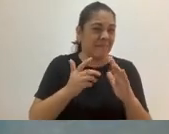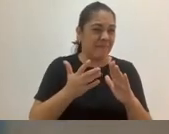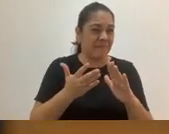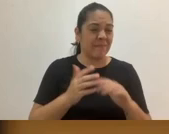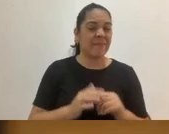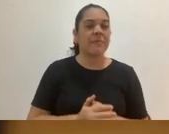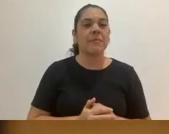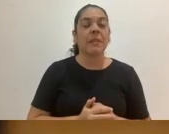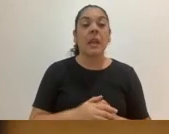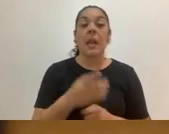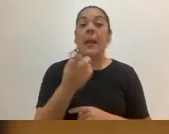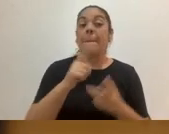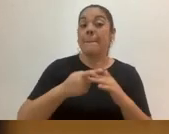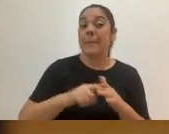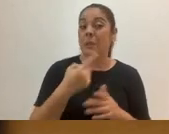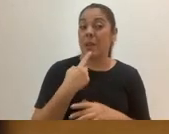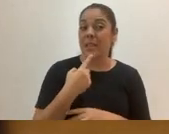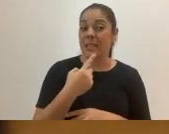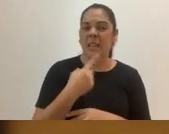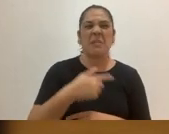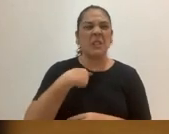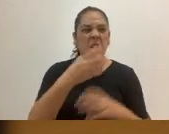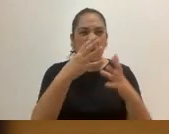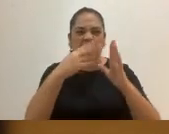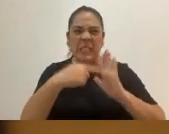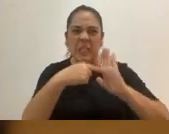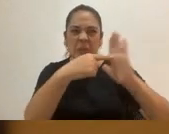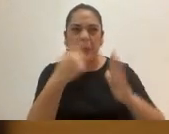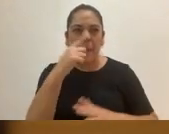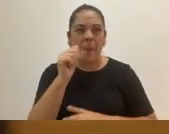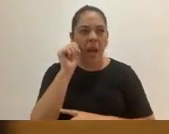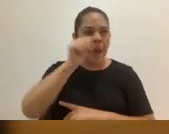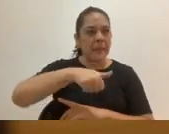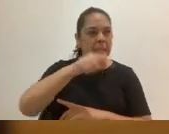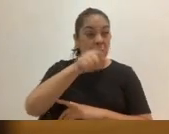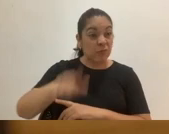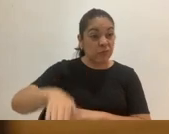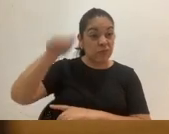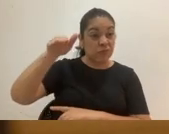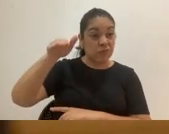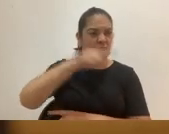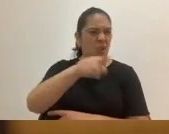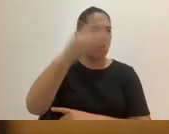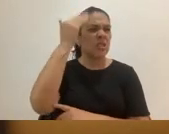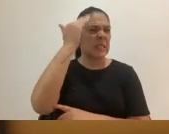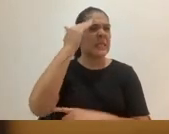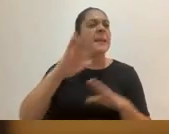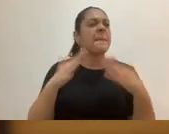Empezó a decirme, te quiero enseñar para el día de mañana cuando tú seas mayor, que sepas cómo se hace.